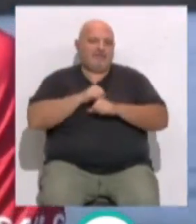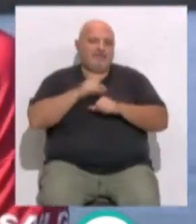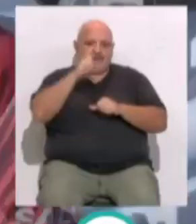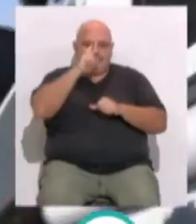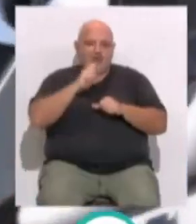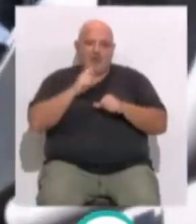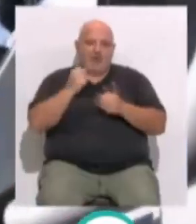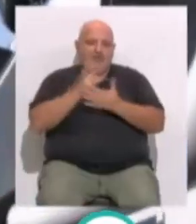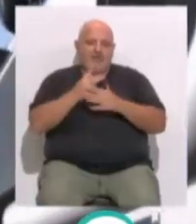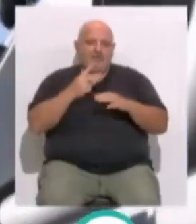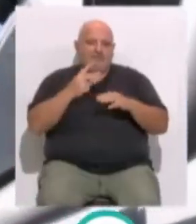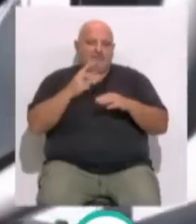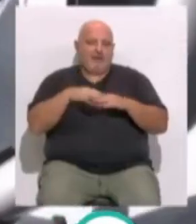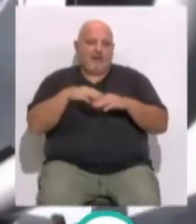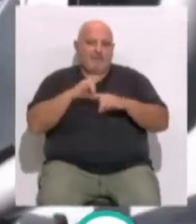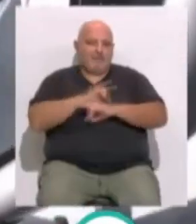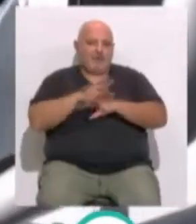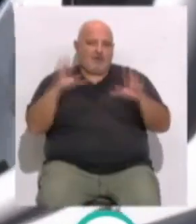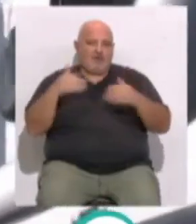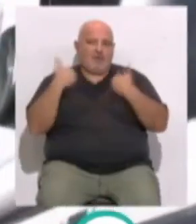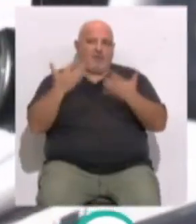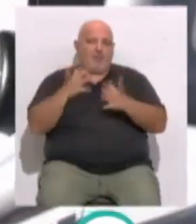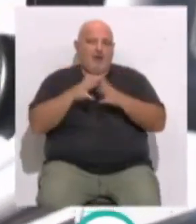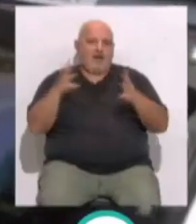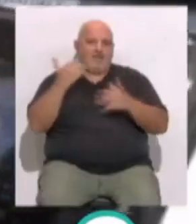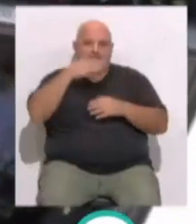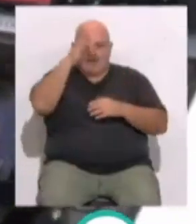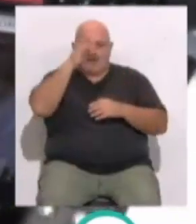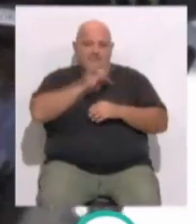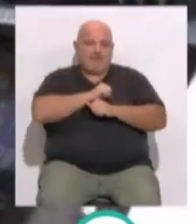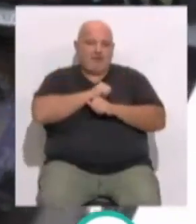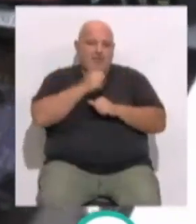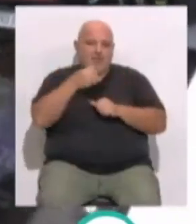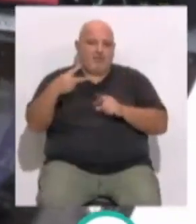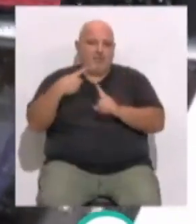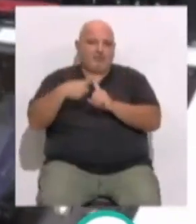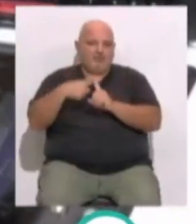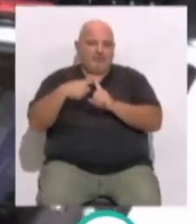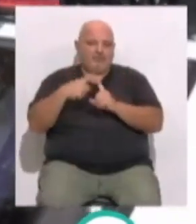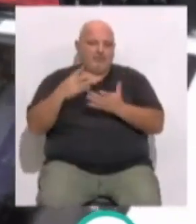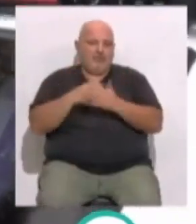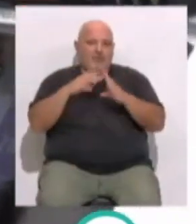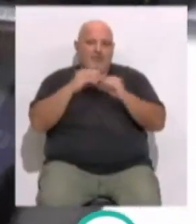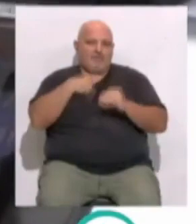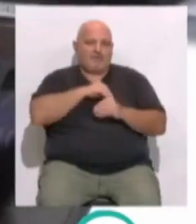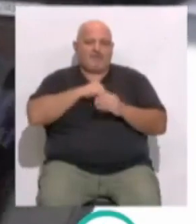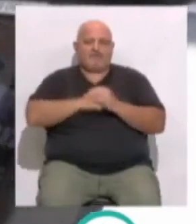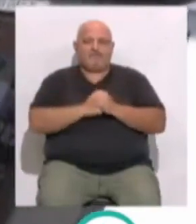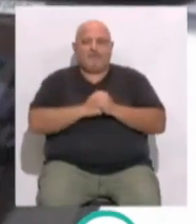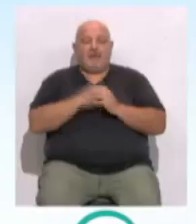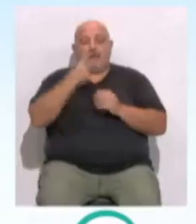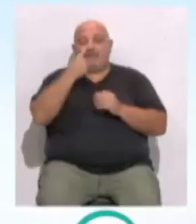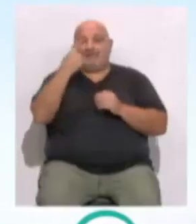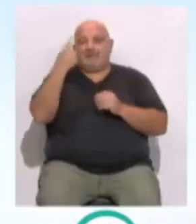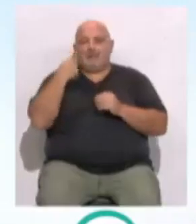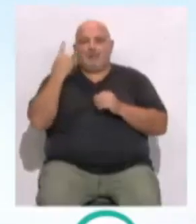nos vamos a dejar la piel para poderle regalar un gran fin de semana a todo Cádiz... ...a toda Andalucía y también a toda España. El año